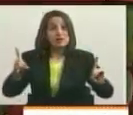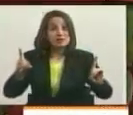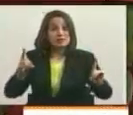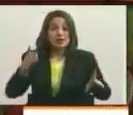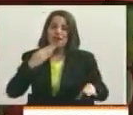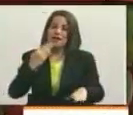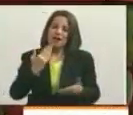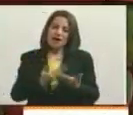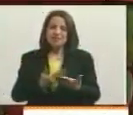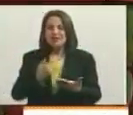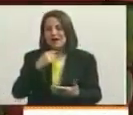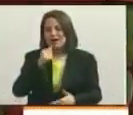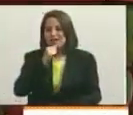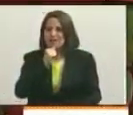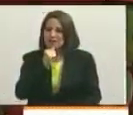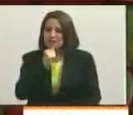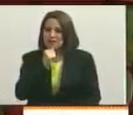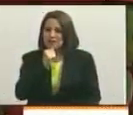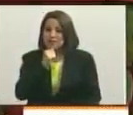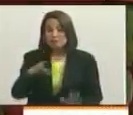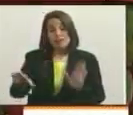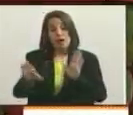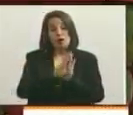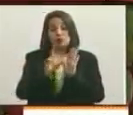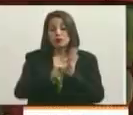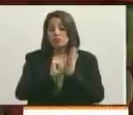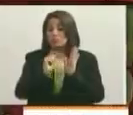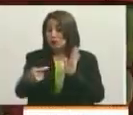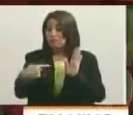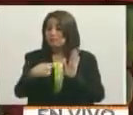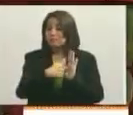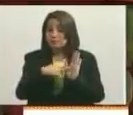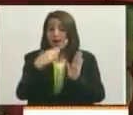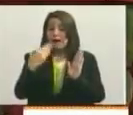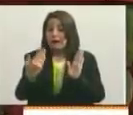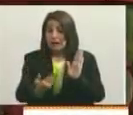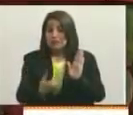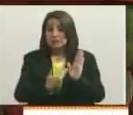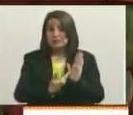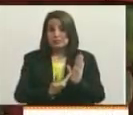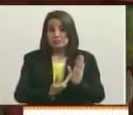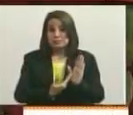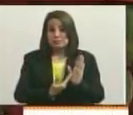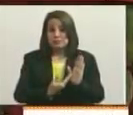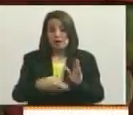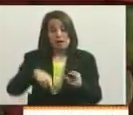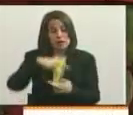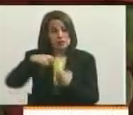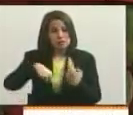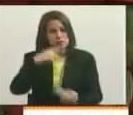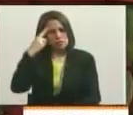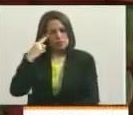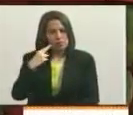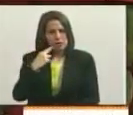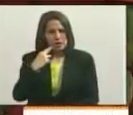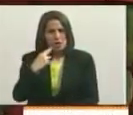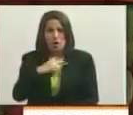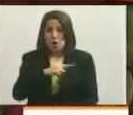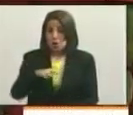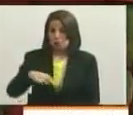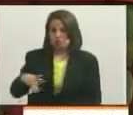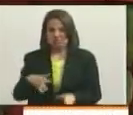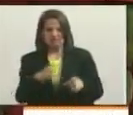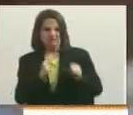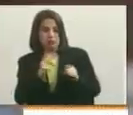a esta constitución, gracias a la revolución bolivariana, y uno no tiene que ser mezquino gracias a Hugo